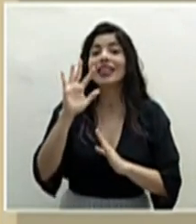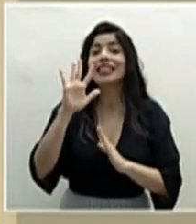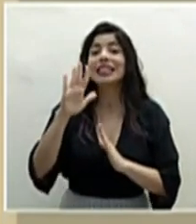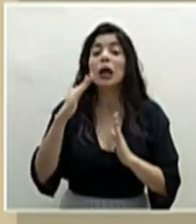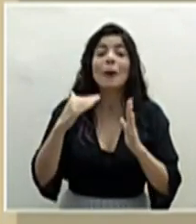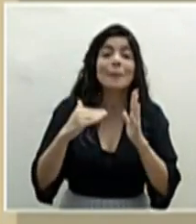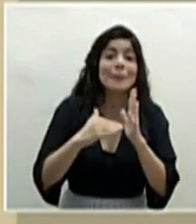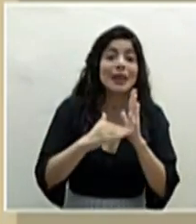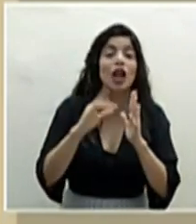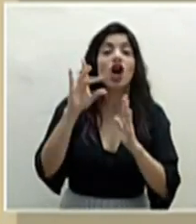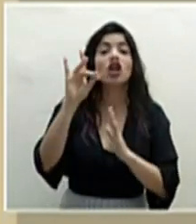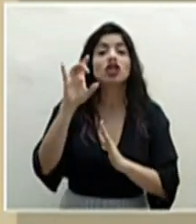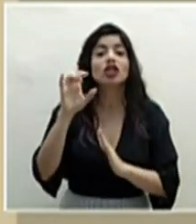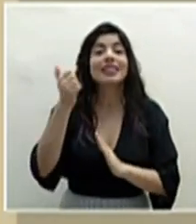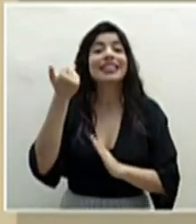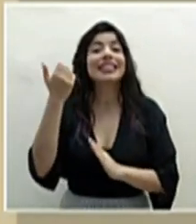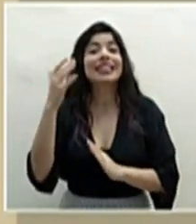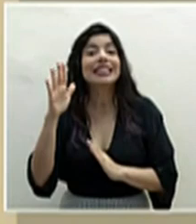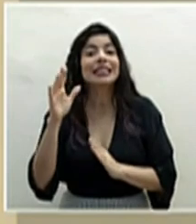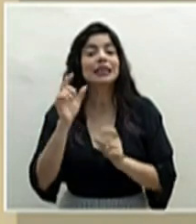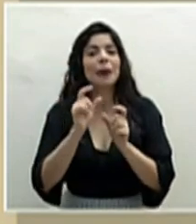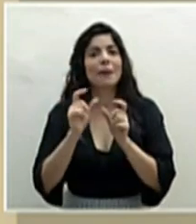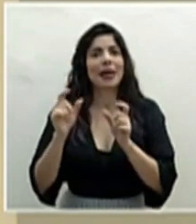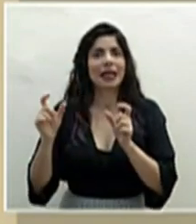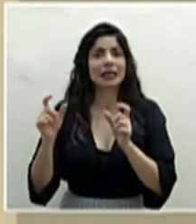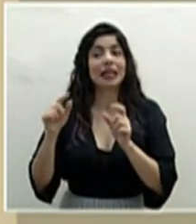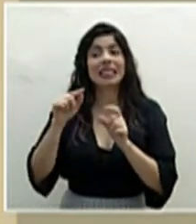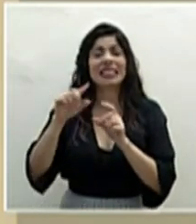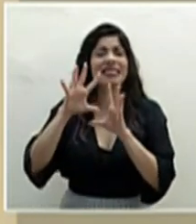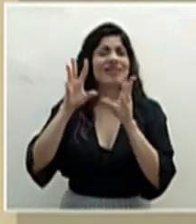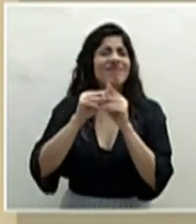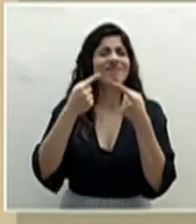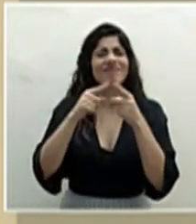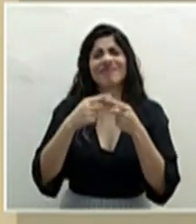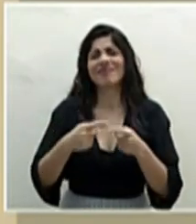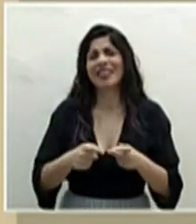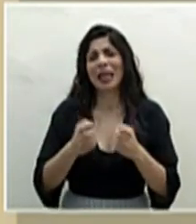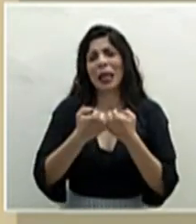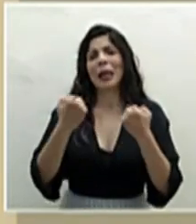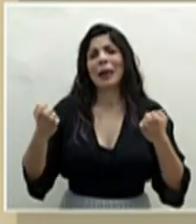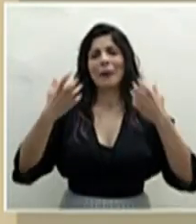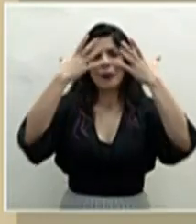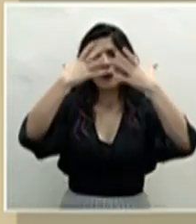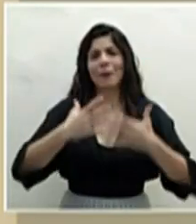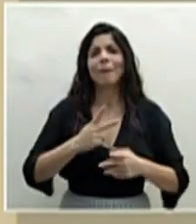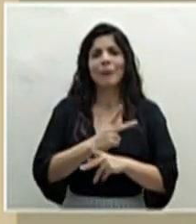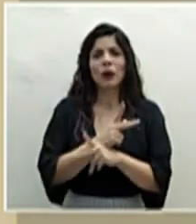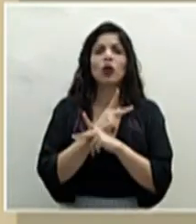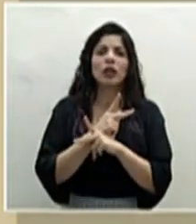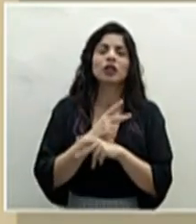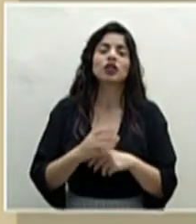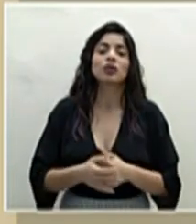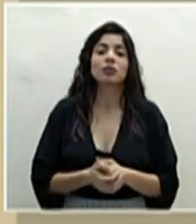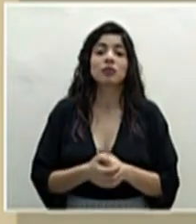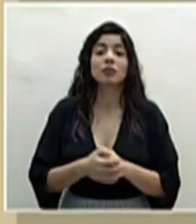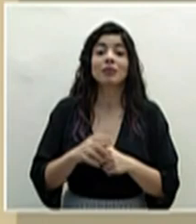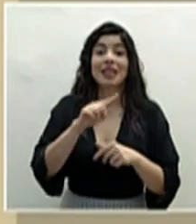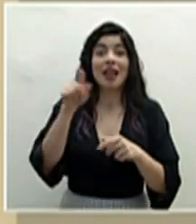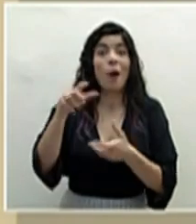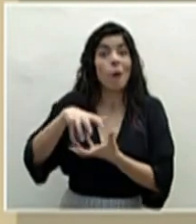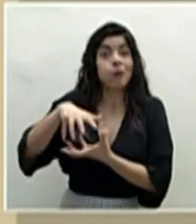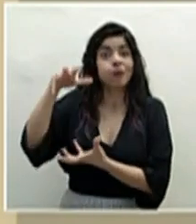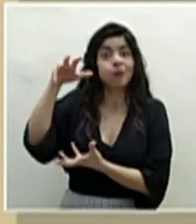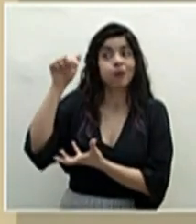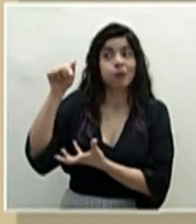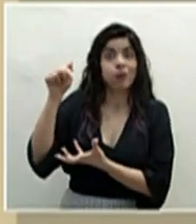.815 piezas, de nuevo, de todo ese tipo de equipo de protección personal. Y de ese volumen